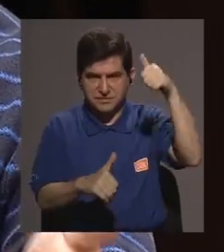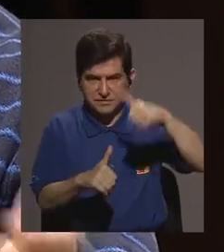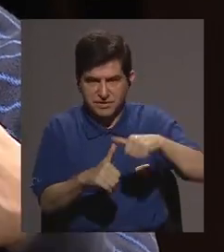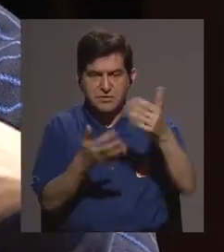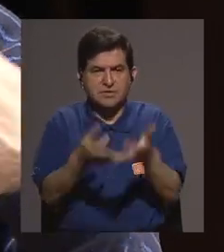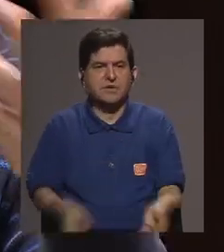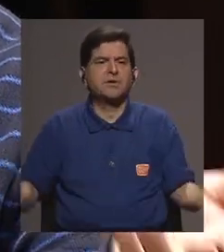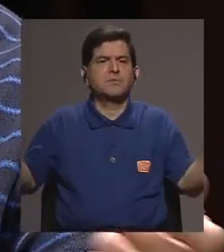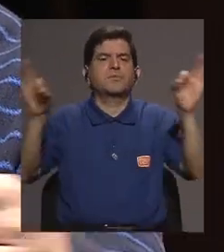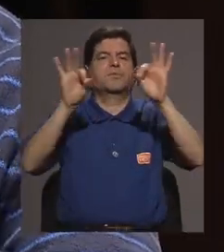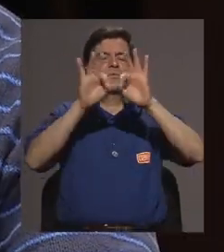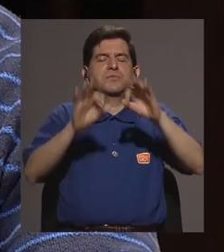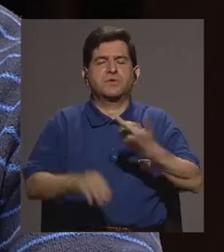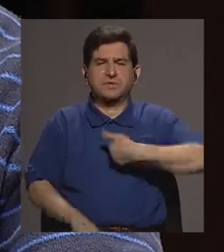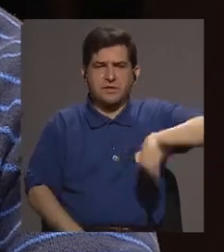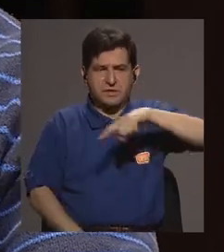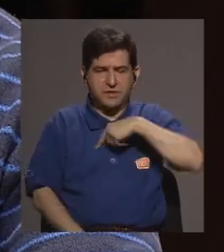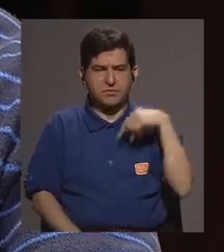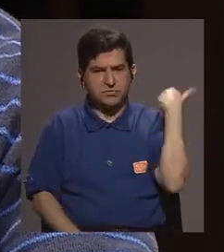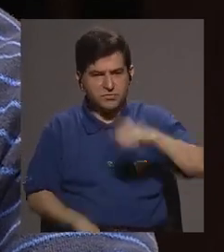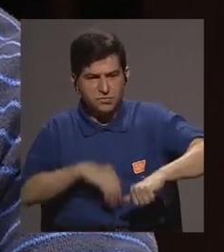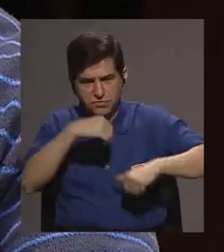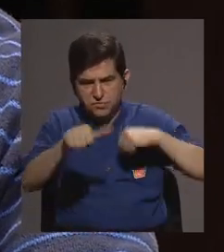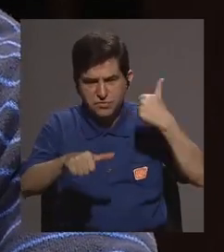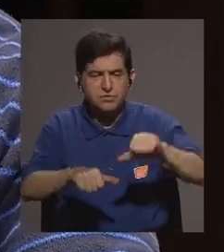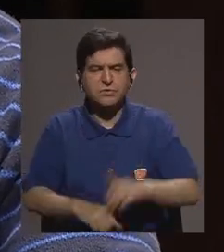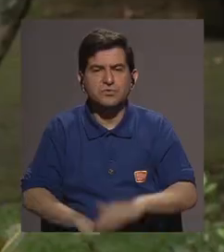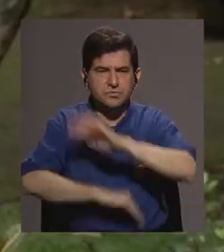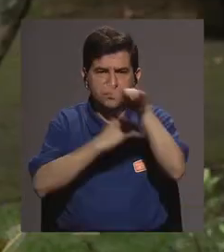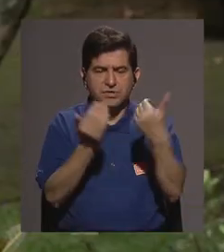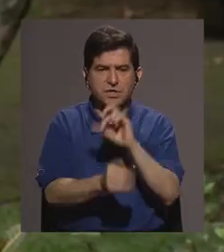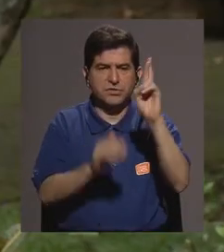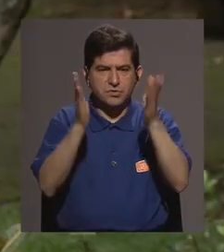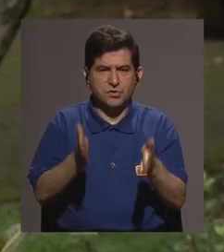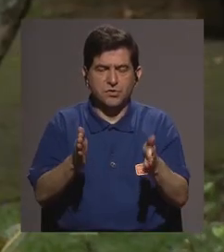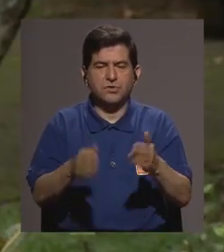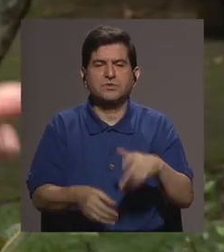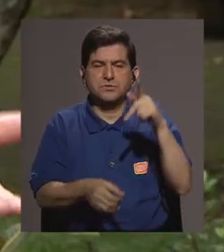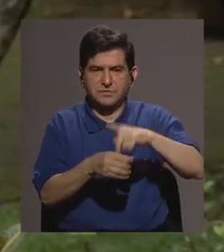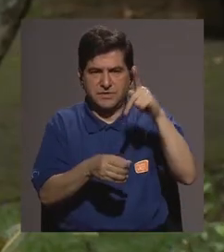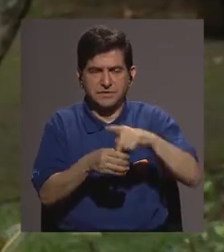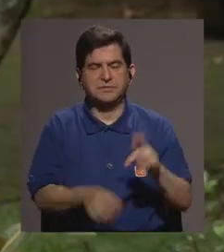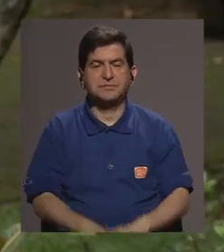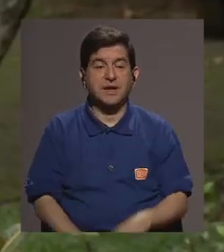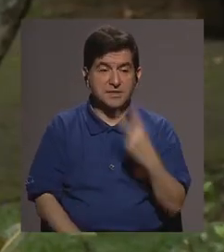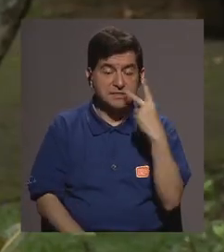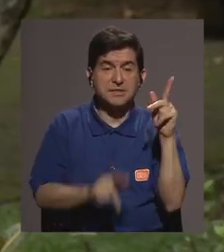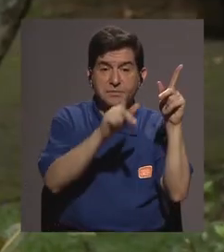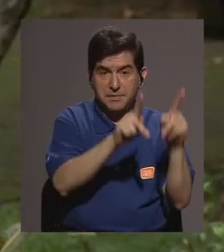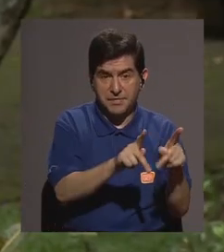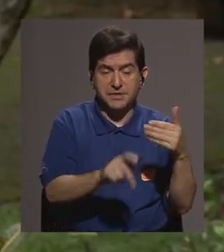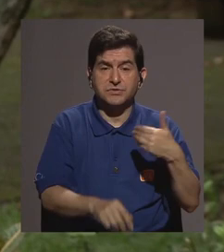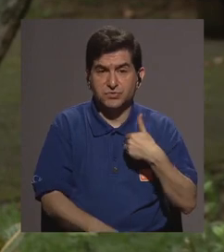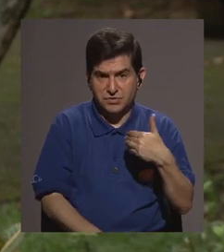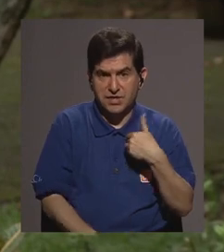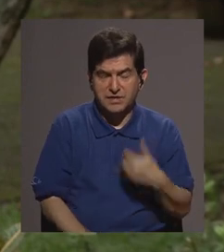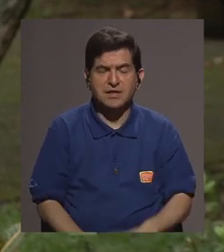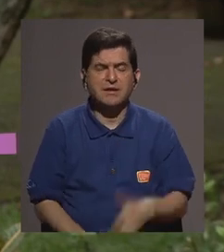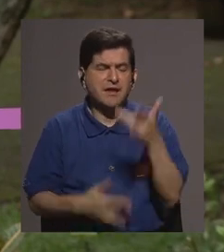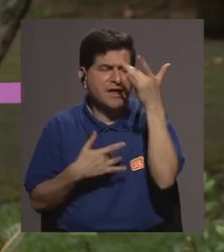que es importante que nos sumemos en esta lucha todos los costarricenses bueno primero si ven alguna persona que tenga